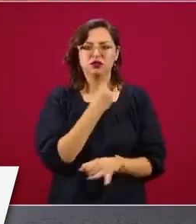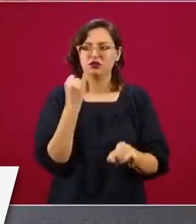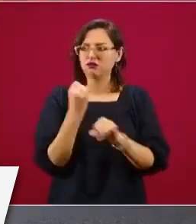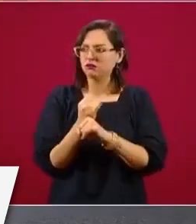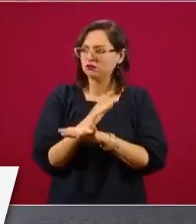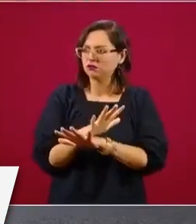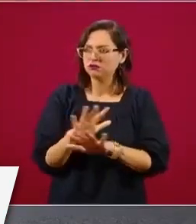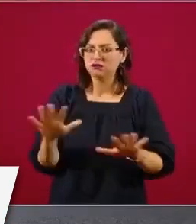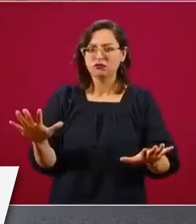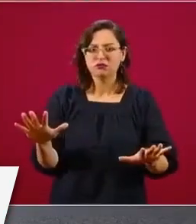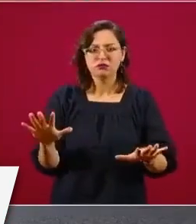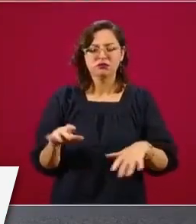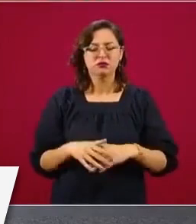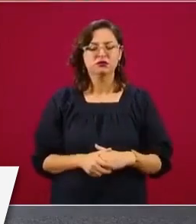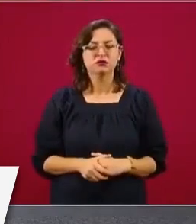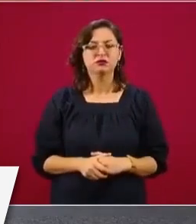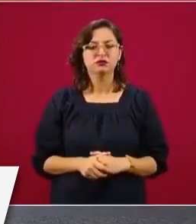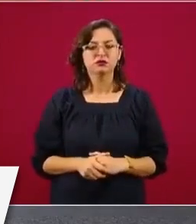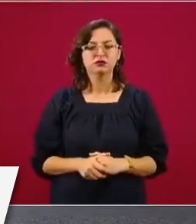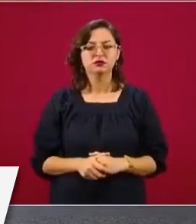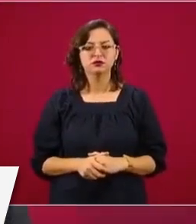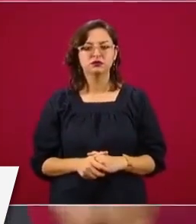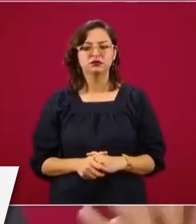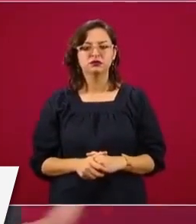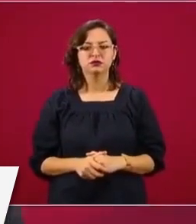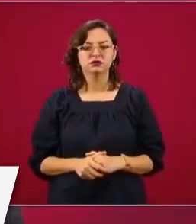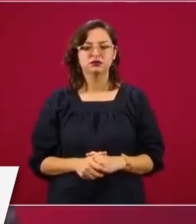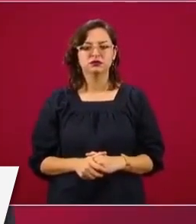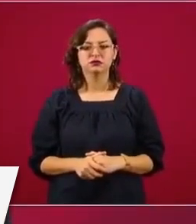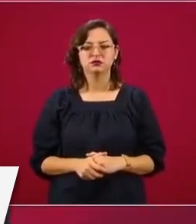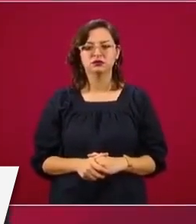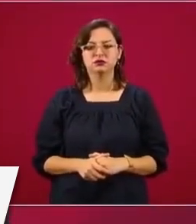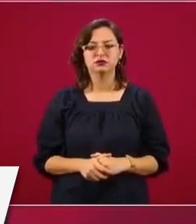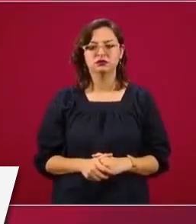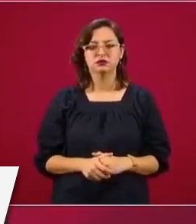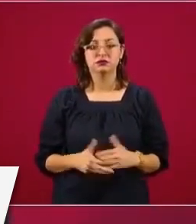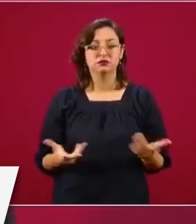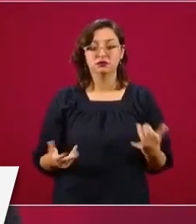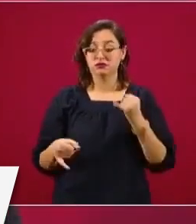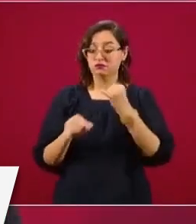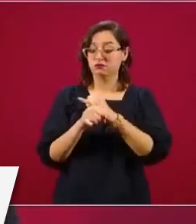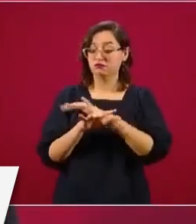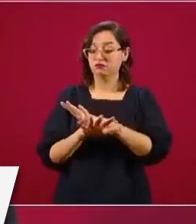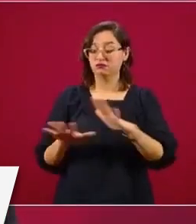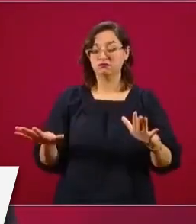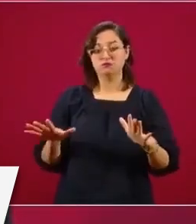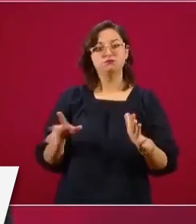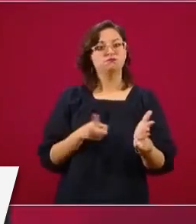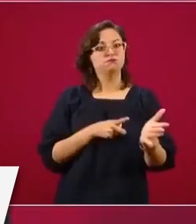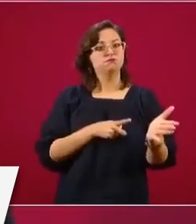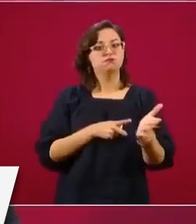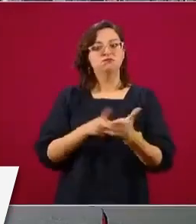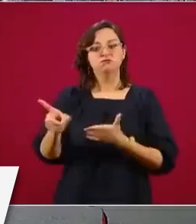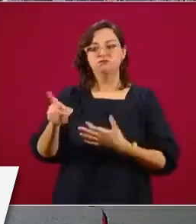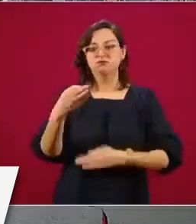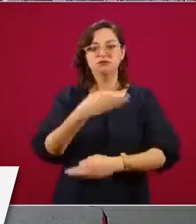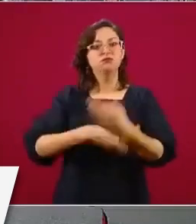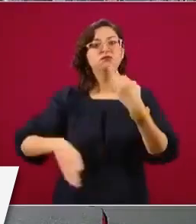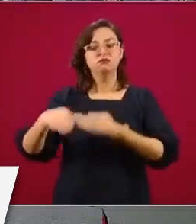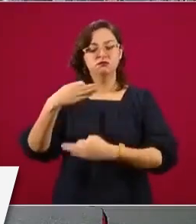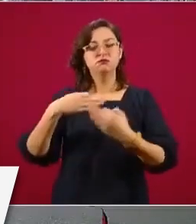información, porque la información es un derecho que tenemos todos